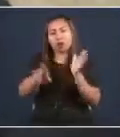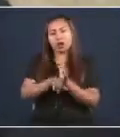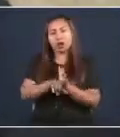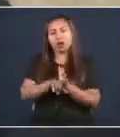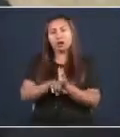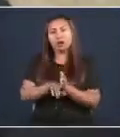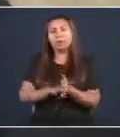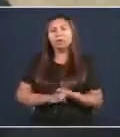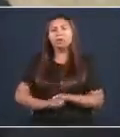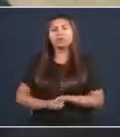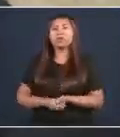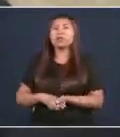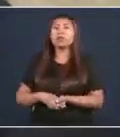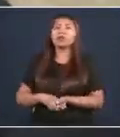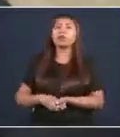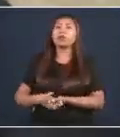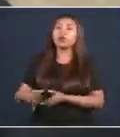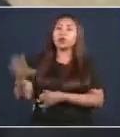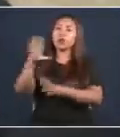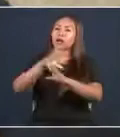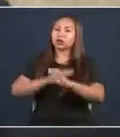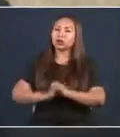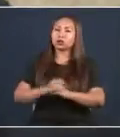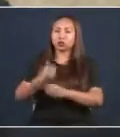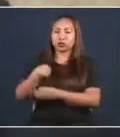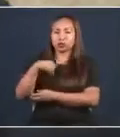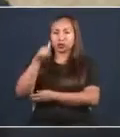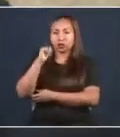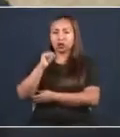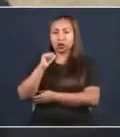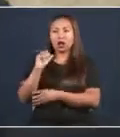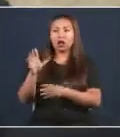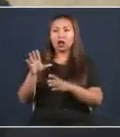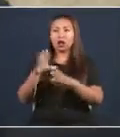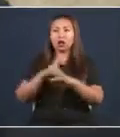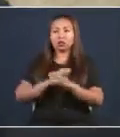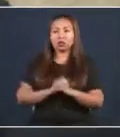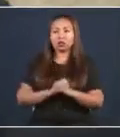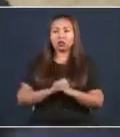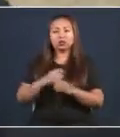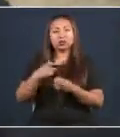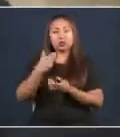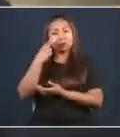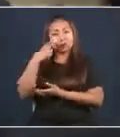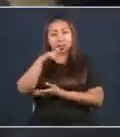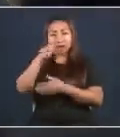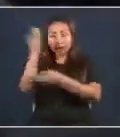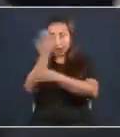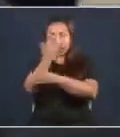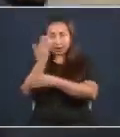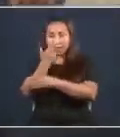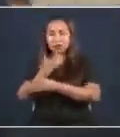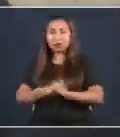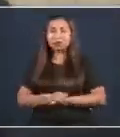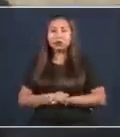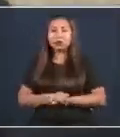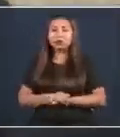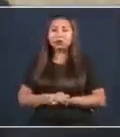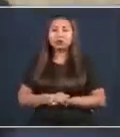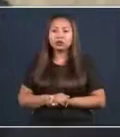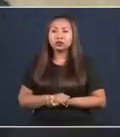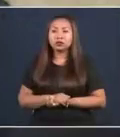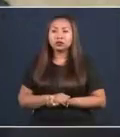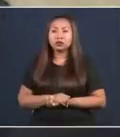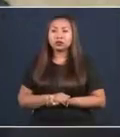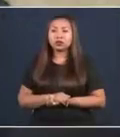anoche en la madrugada veía en Cable Onda, que le tengo que pagar completo, que no son solidarios, que